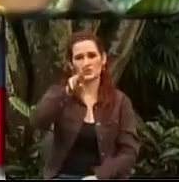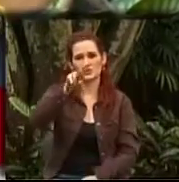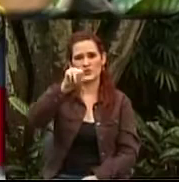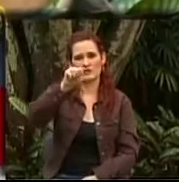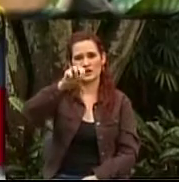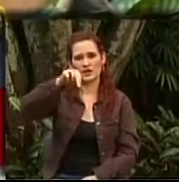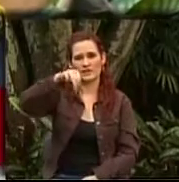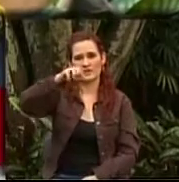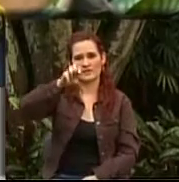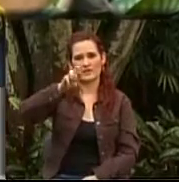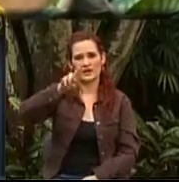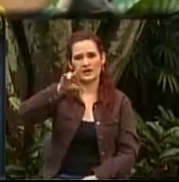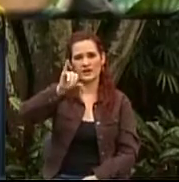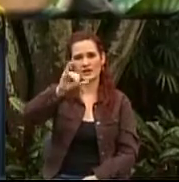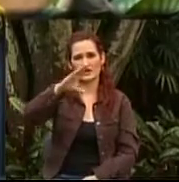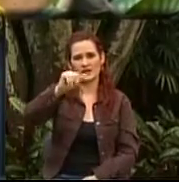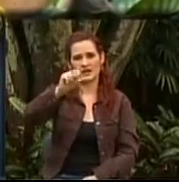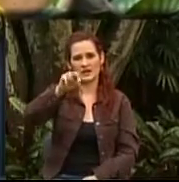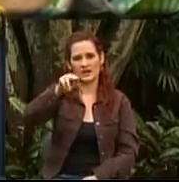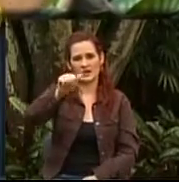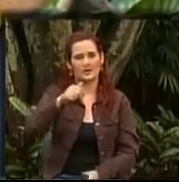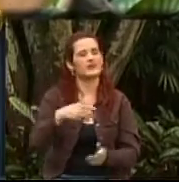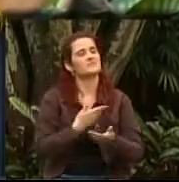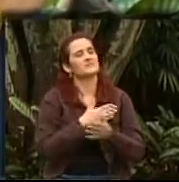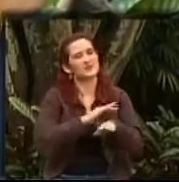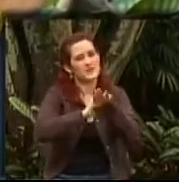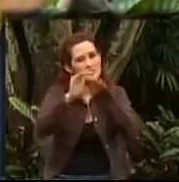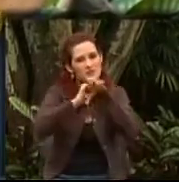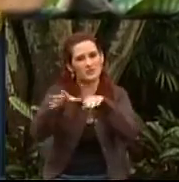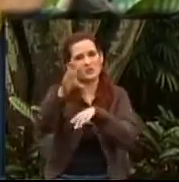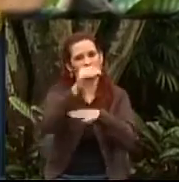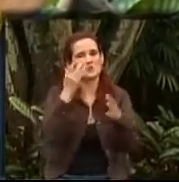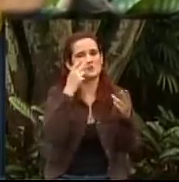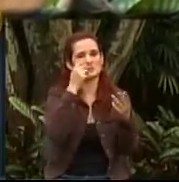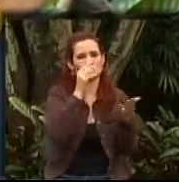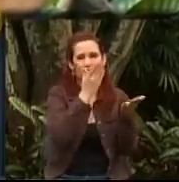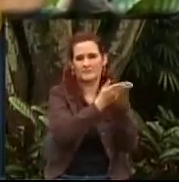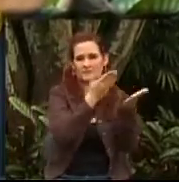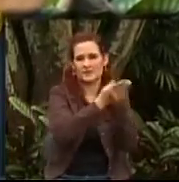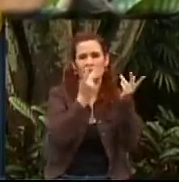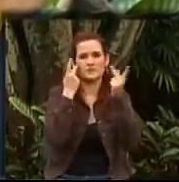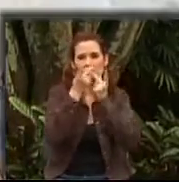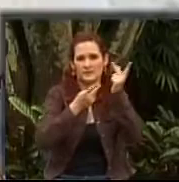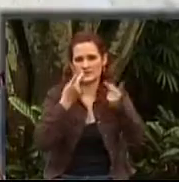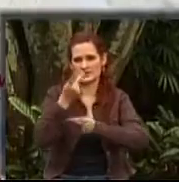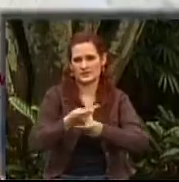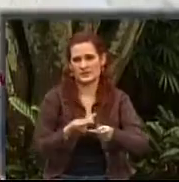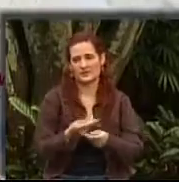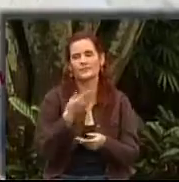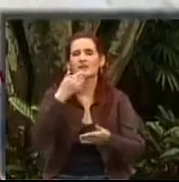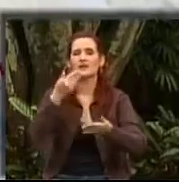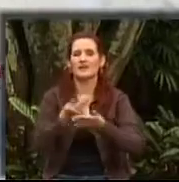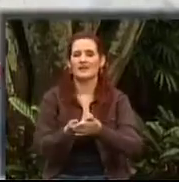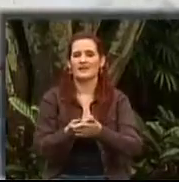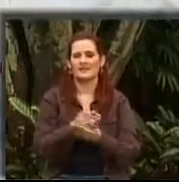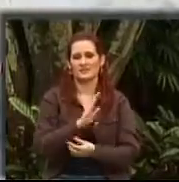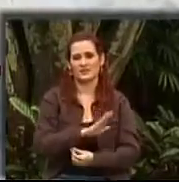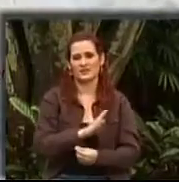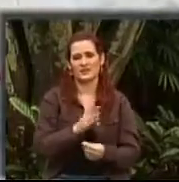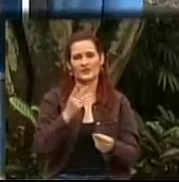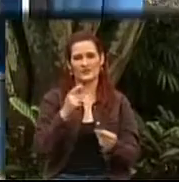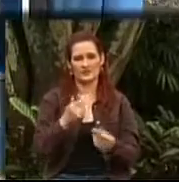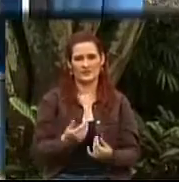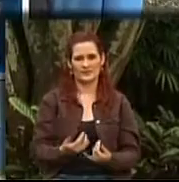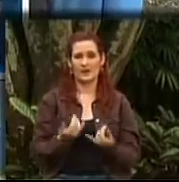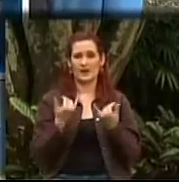Expresiones Visuales a Personas con Discapacidad. Doctora Adriana Suárez, muchas gracias por acompañarnos. Muchas gracias a ustedes por la invitación. Muy bien, así